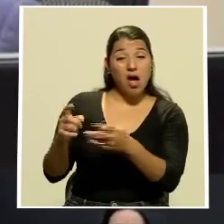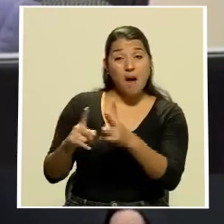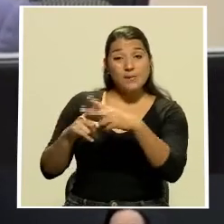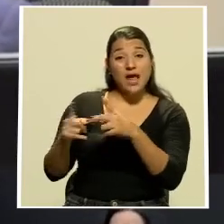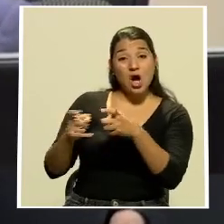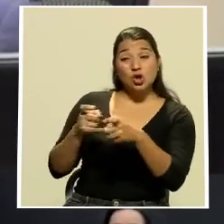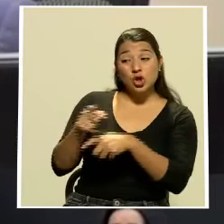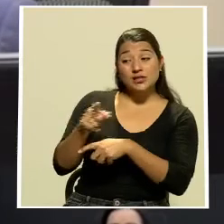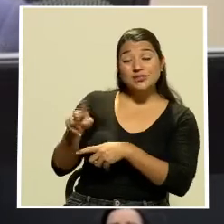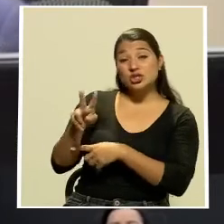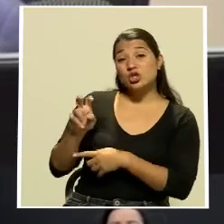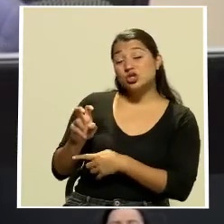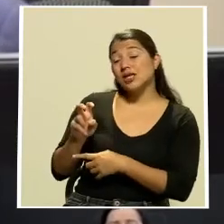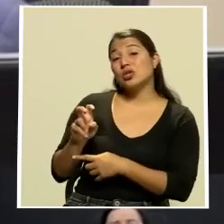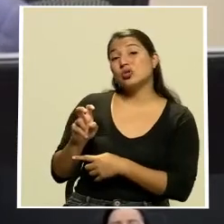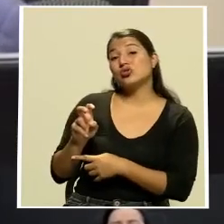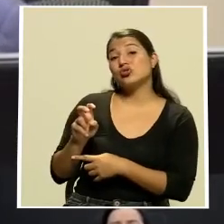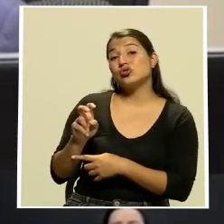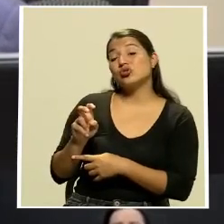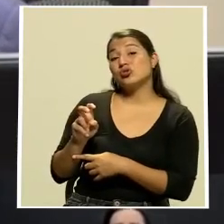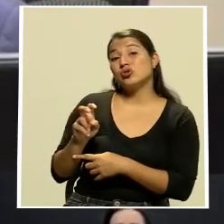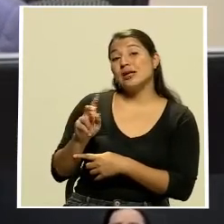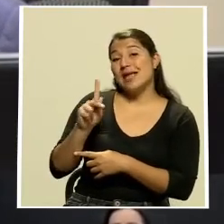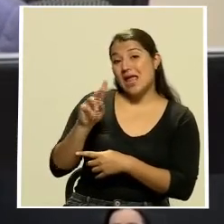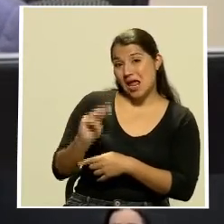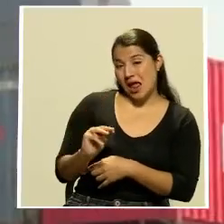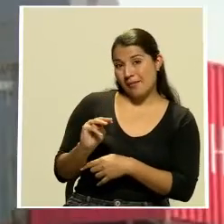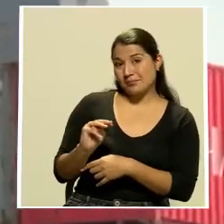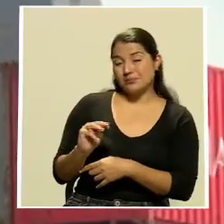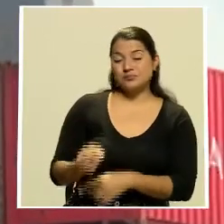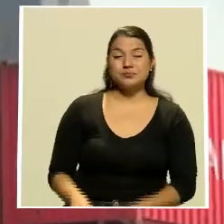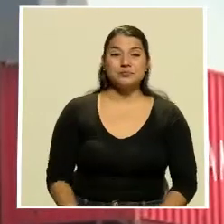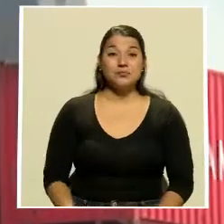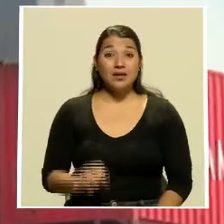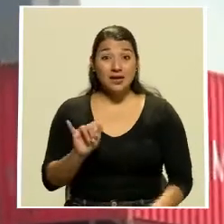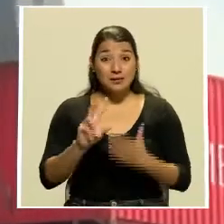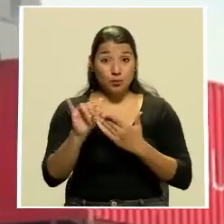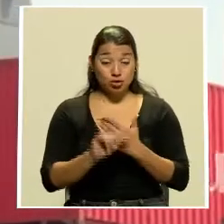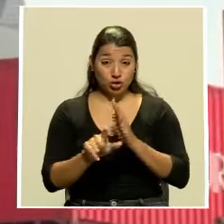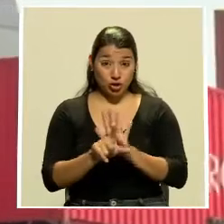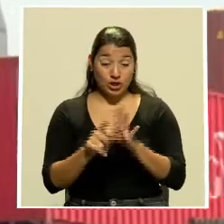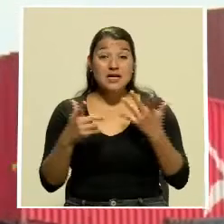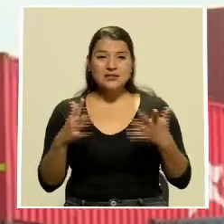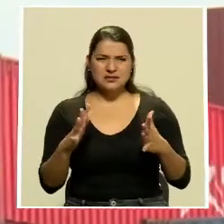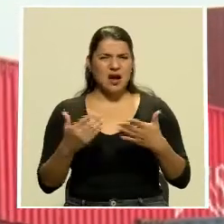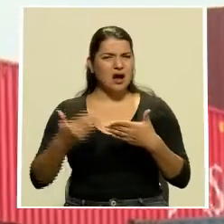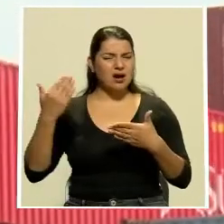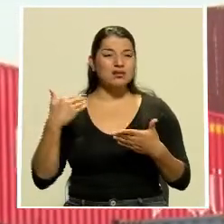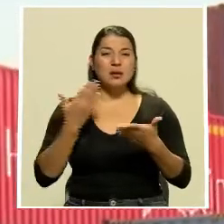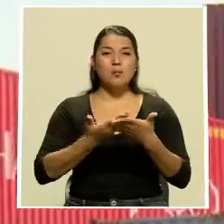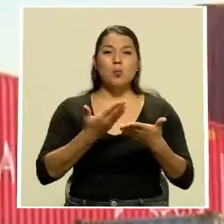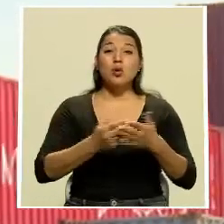de 200 kilómetros de distancia del punto de ingreso. Esta iniciativa ya ha sido lanzada en años anteriores,